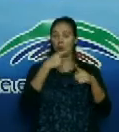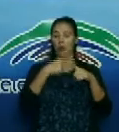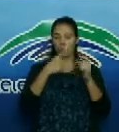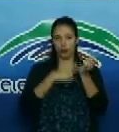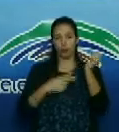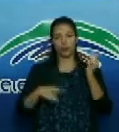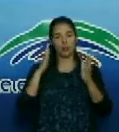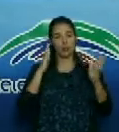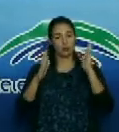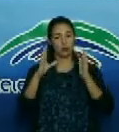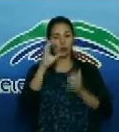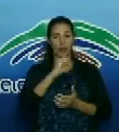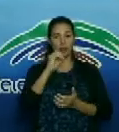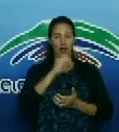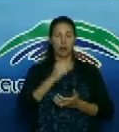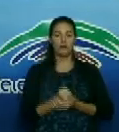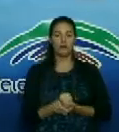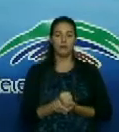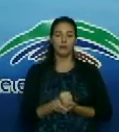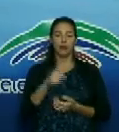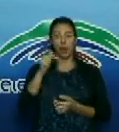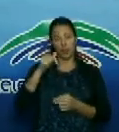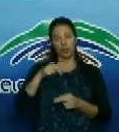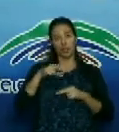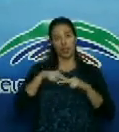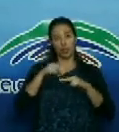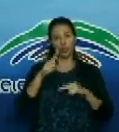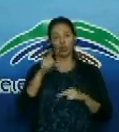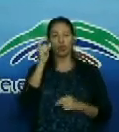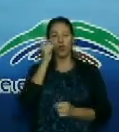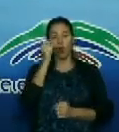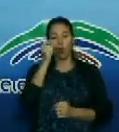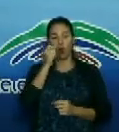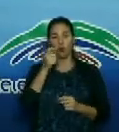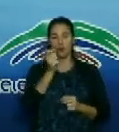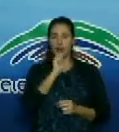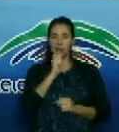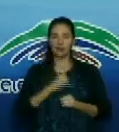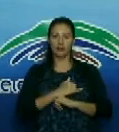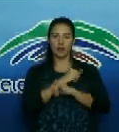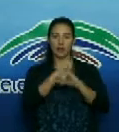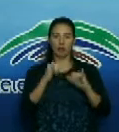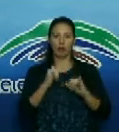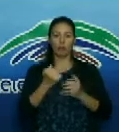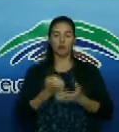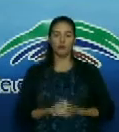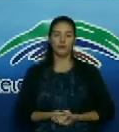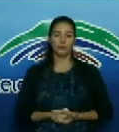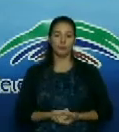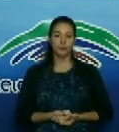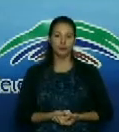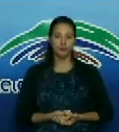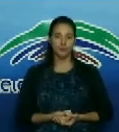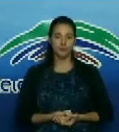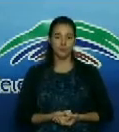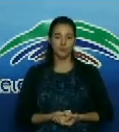orientales. Desde Holguín, Luis Enrique Díaz, Sistema Informativo de la Televisión Cubana.